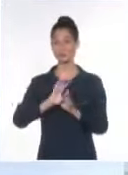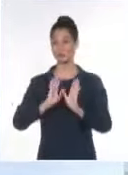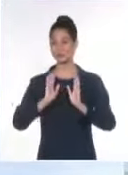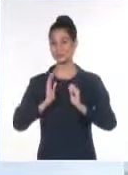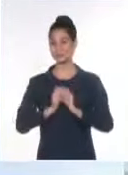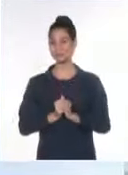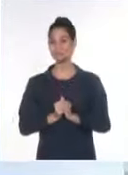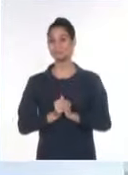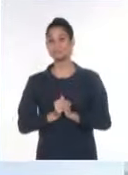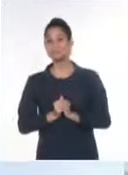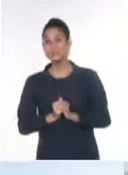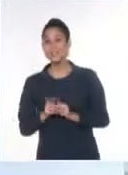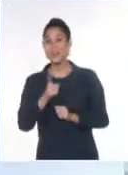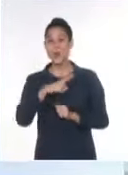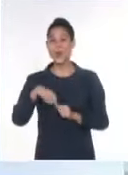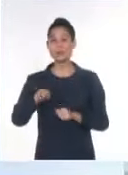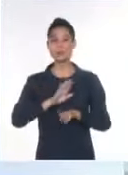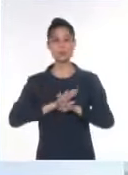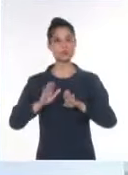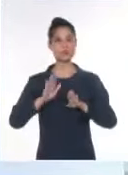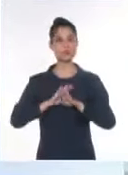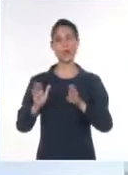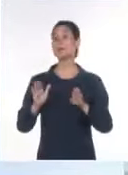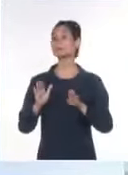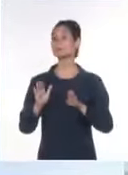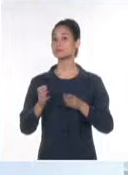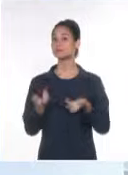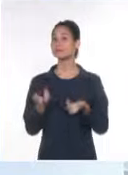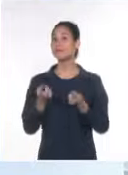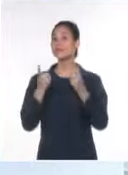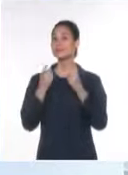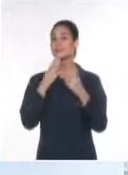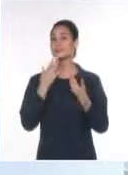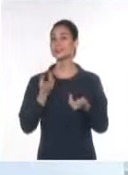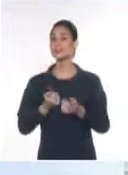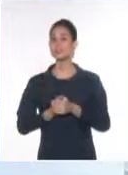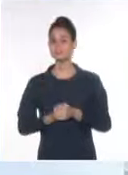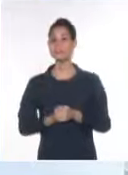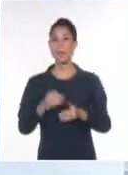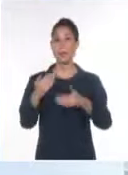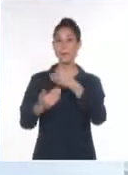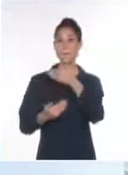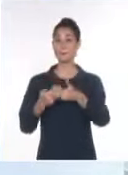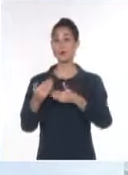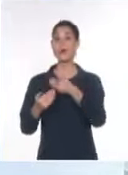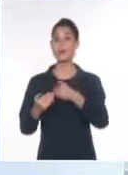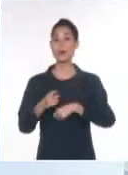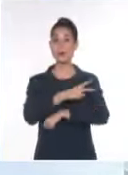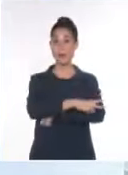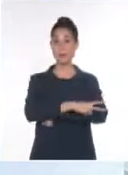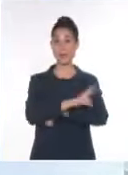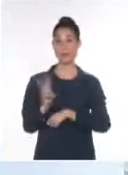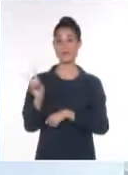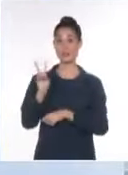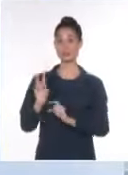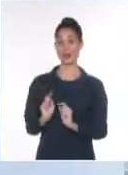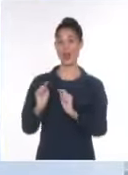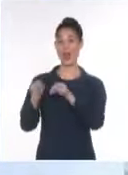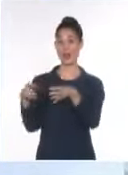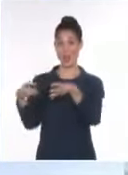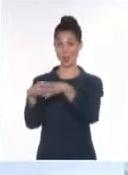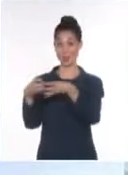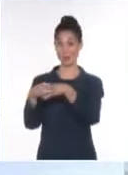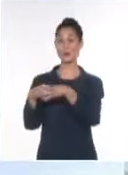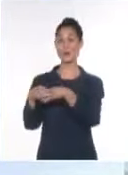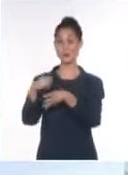gota que colmó el vaso. Lo que quedará como uno de los mayores ridículos de la oposición venezolana, y miren que esa lista es